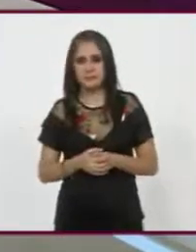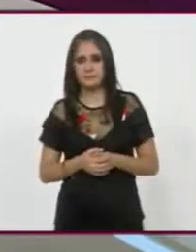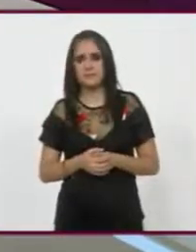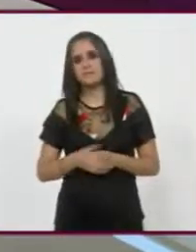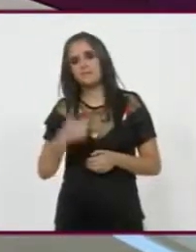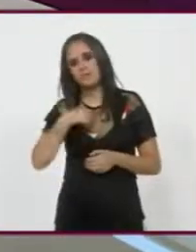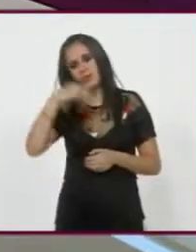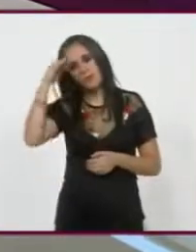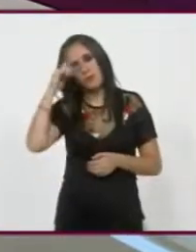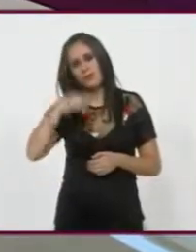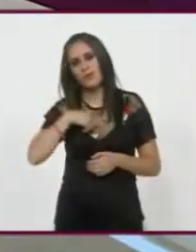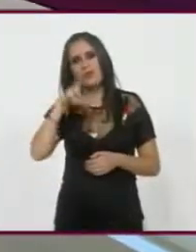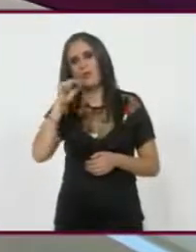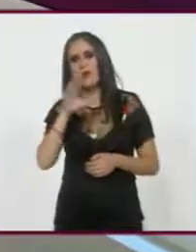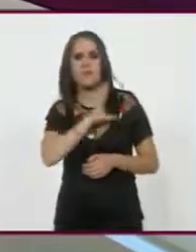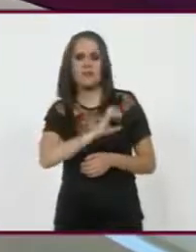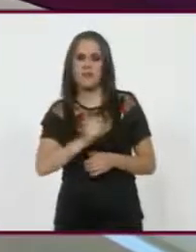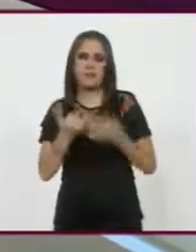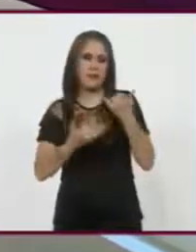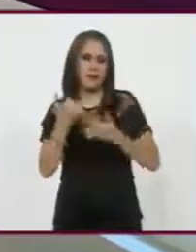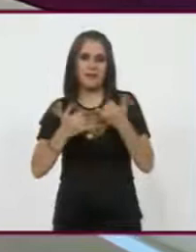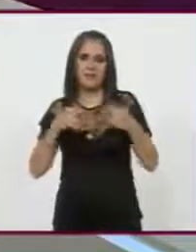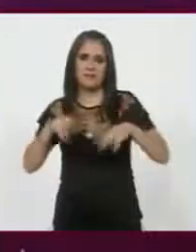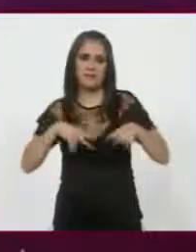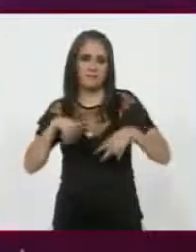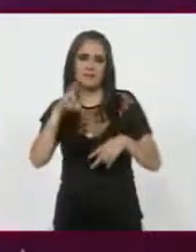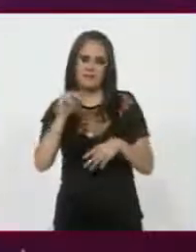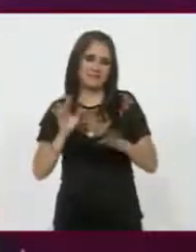Yo regularmente no tenemos preferencias para no sesgarnos.